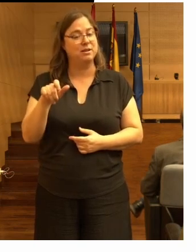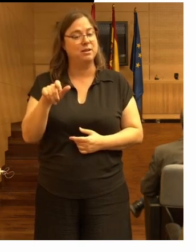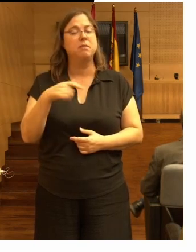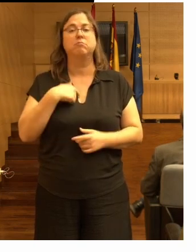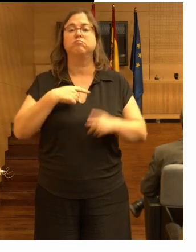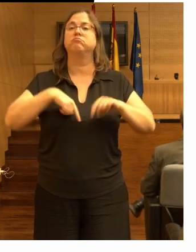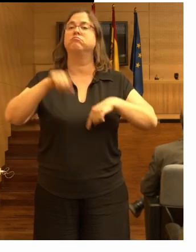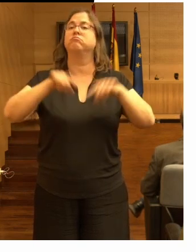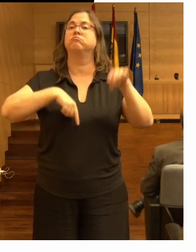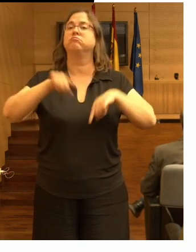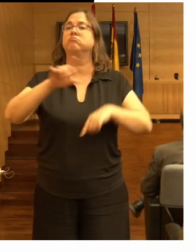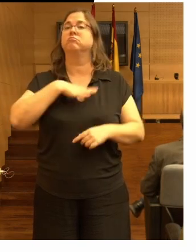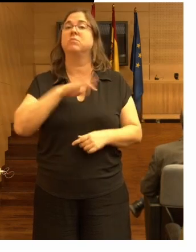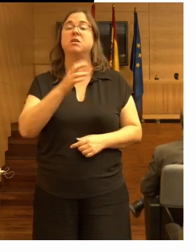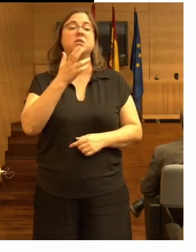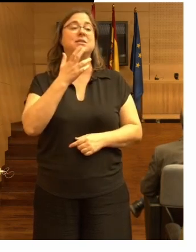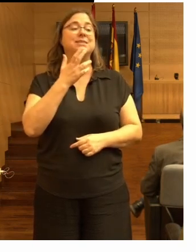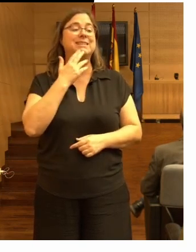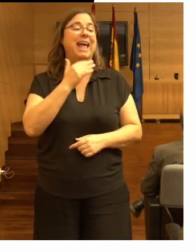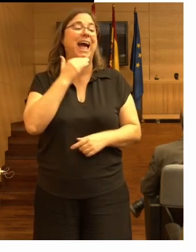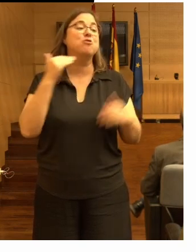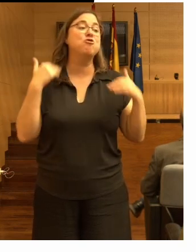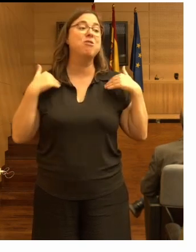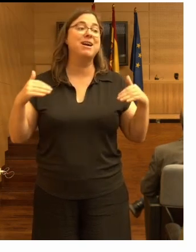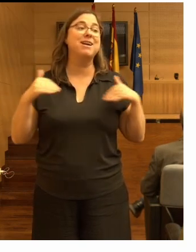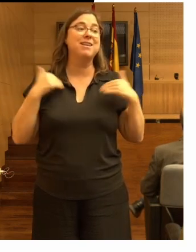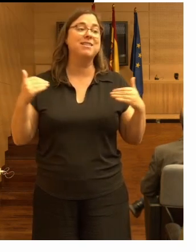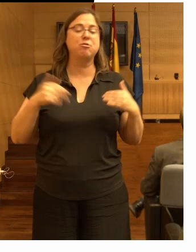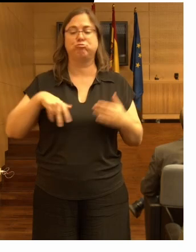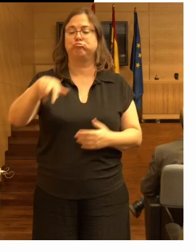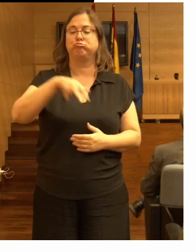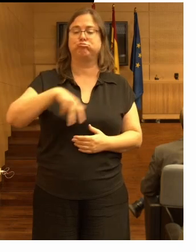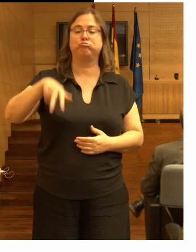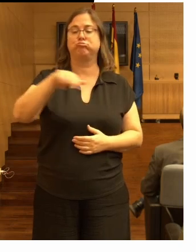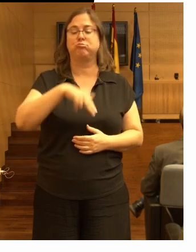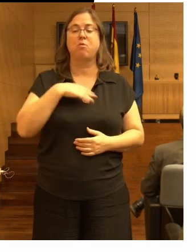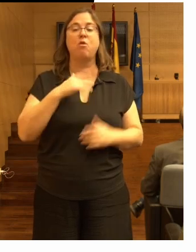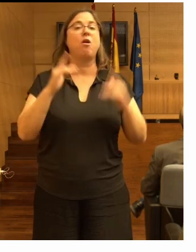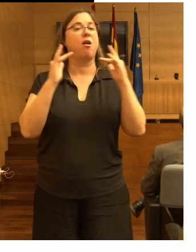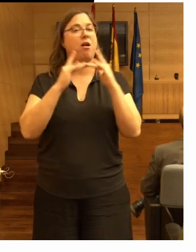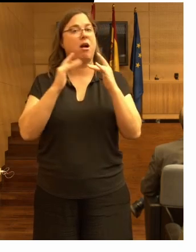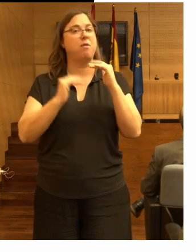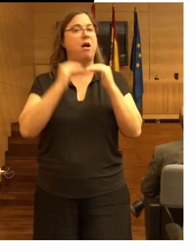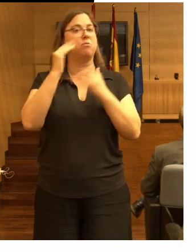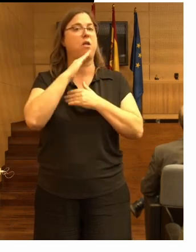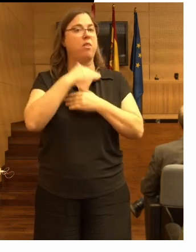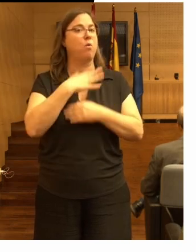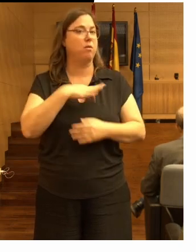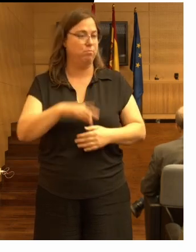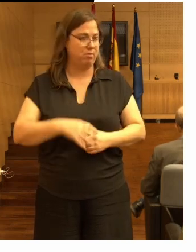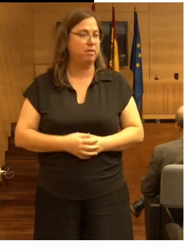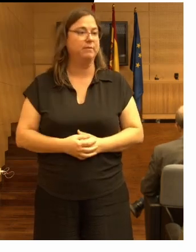desplazarse si tuviera un poquito de ejercicio y si tuviera una cama con la altura adecuada